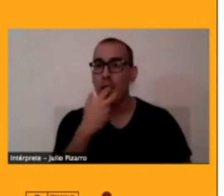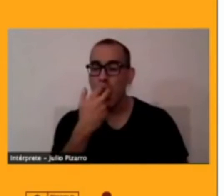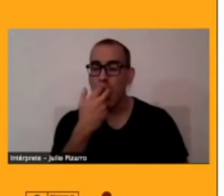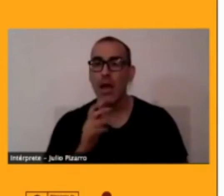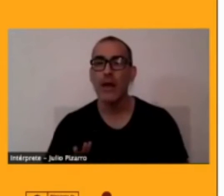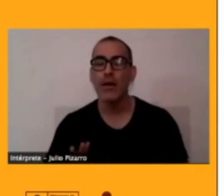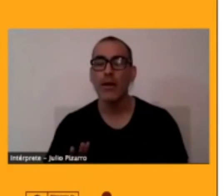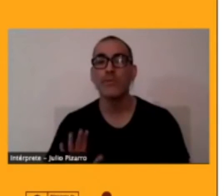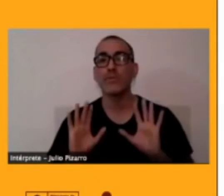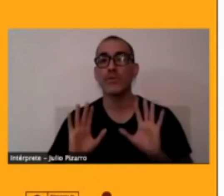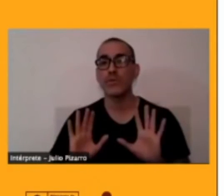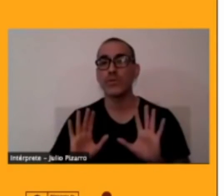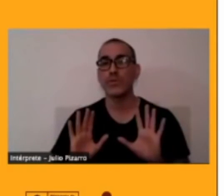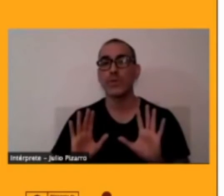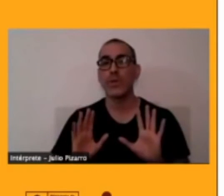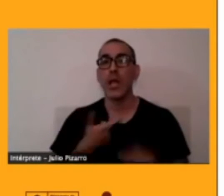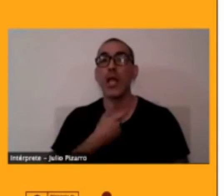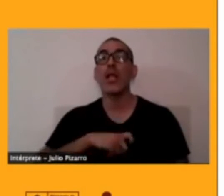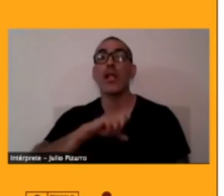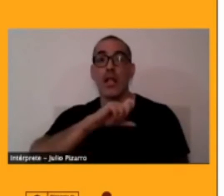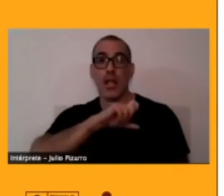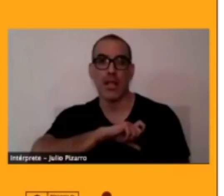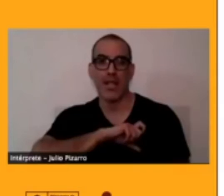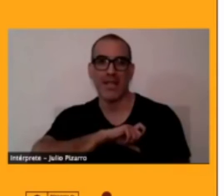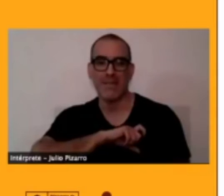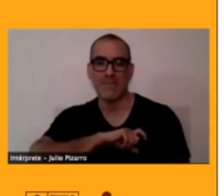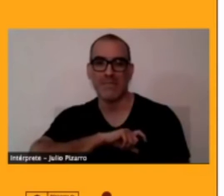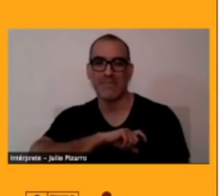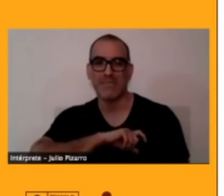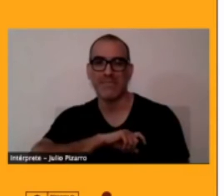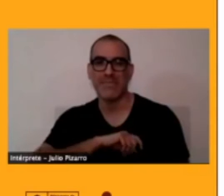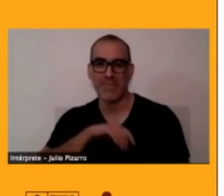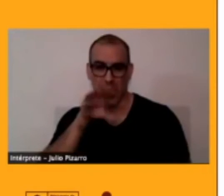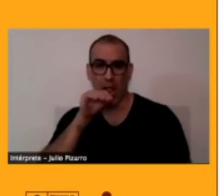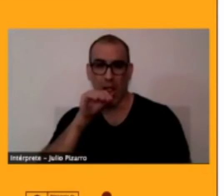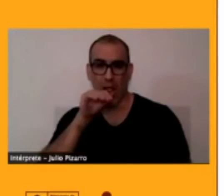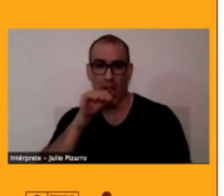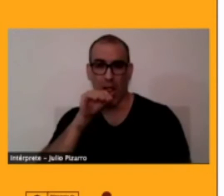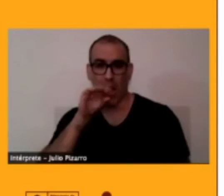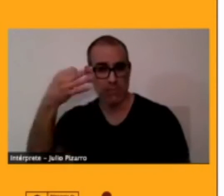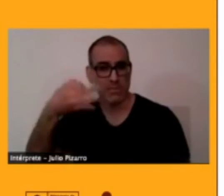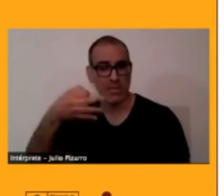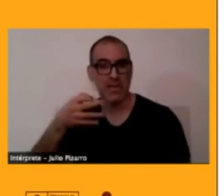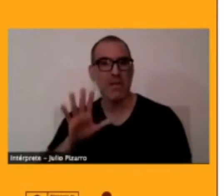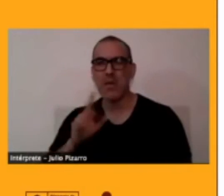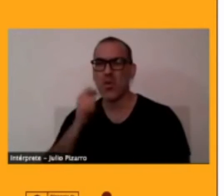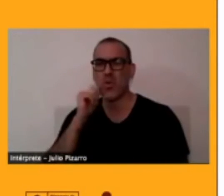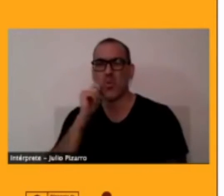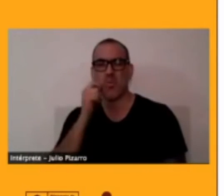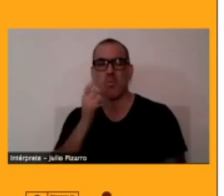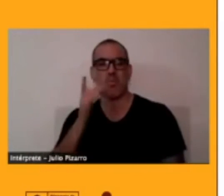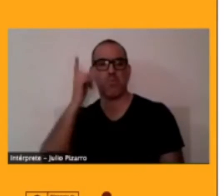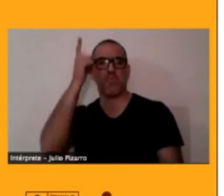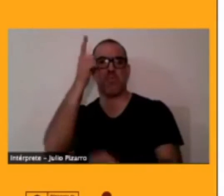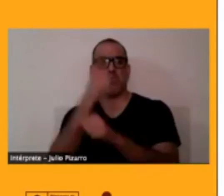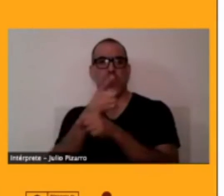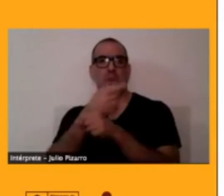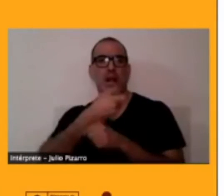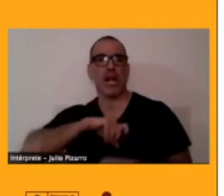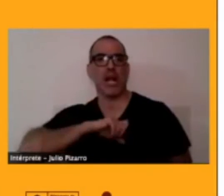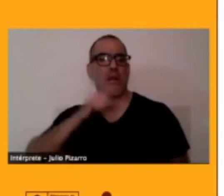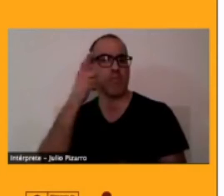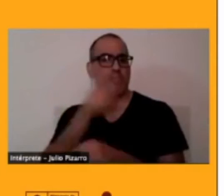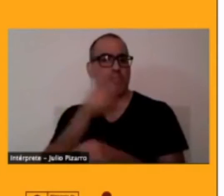el español sí se hablaba, pero no era impositivo hasta el final de la colonia, cuando Carlos